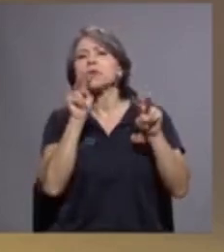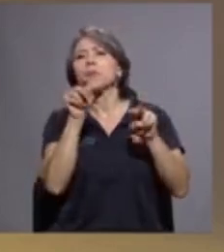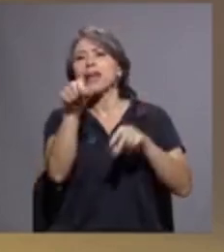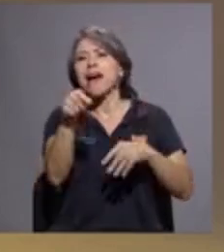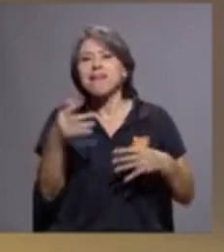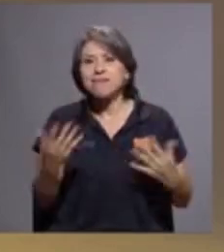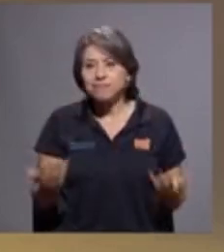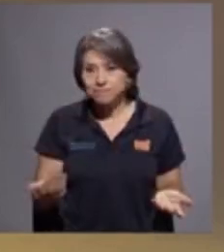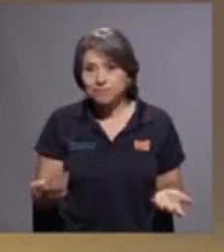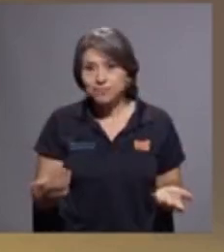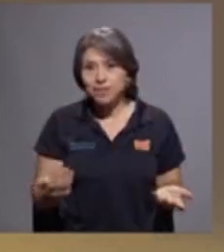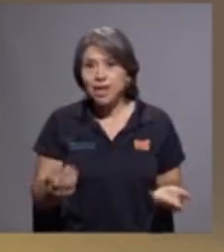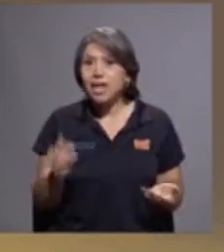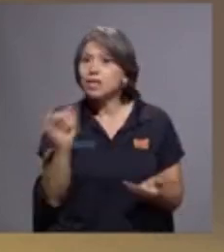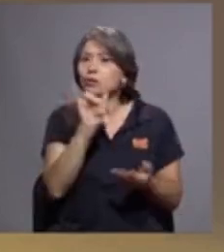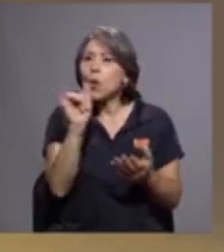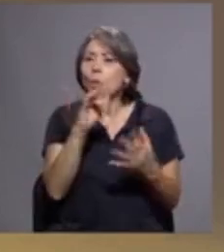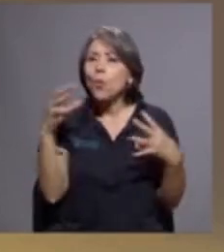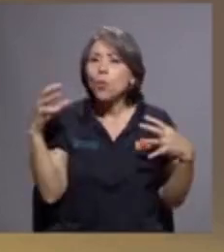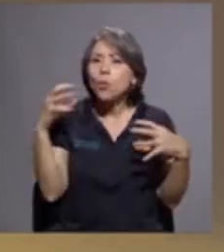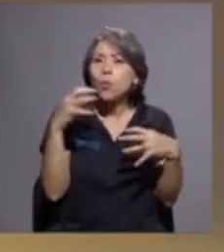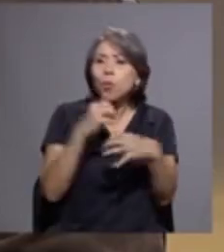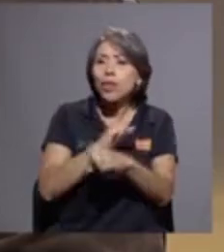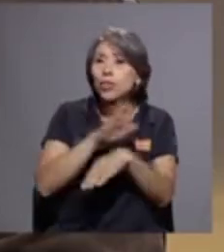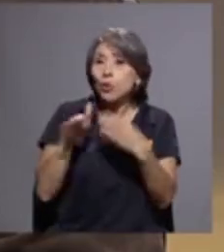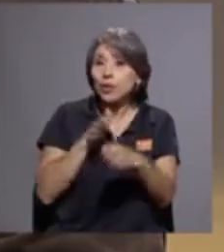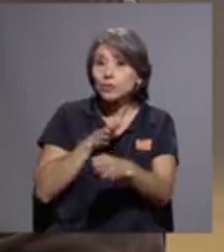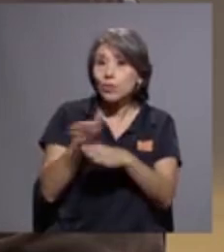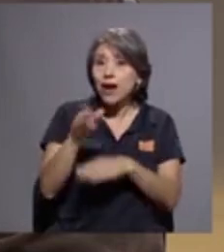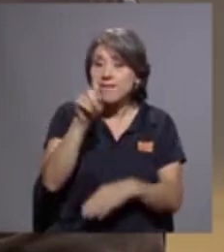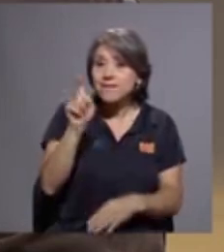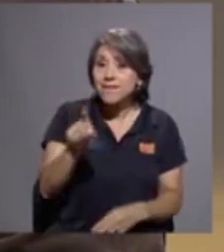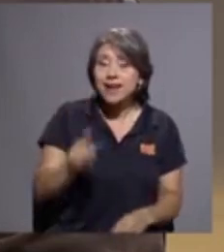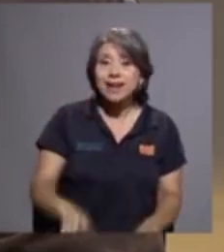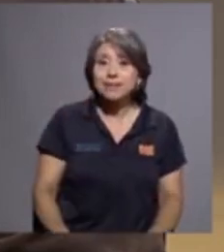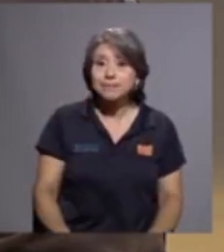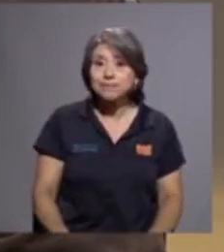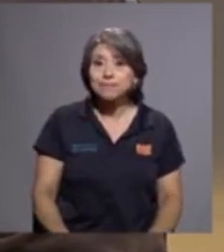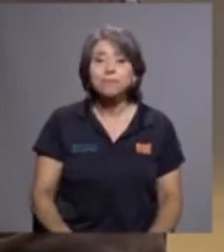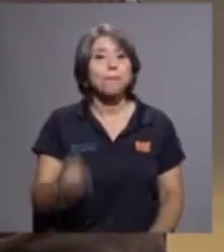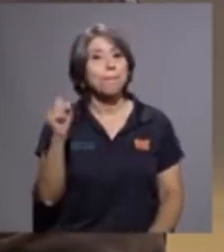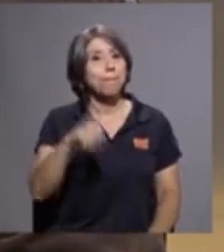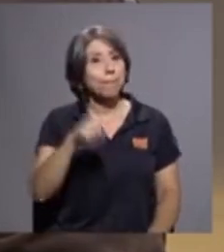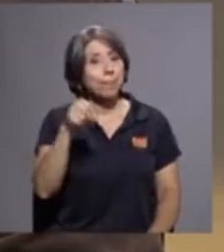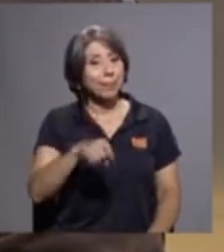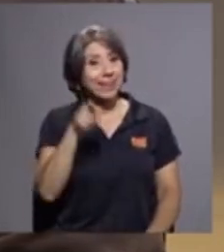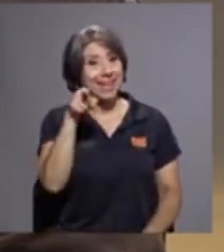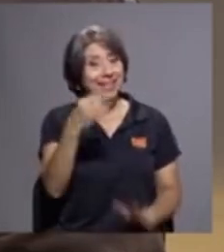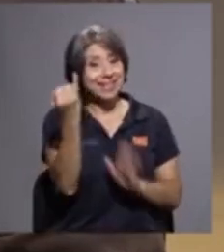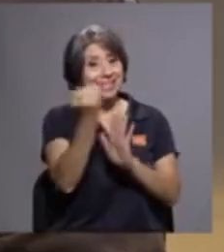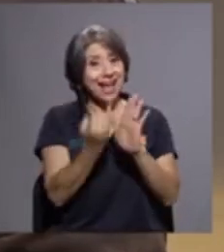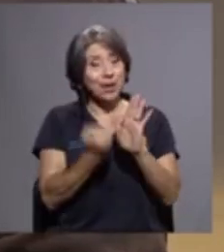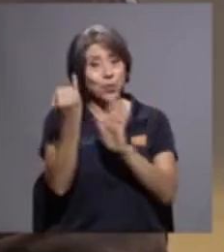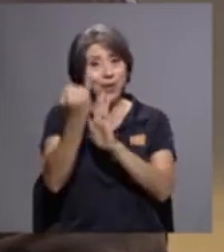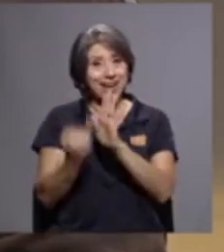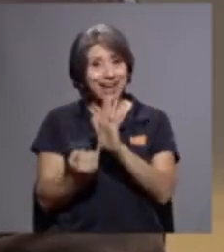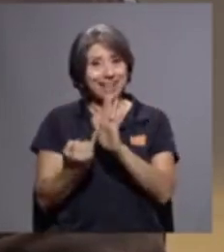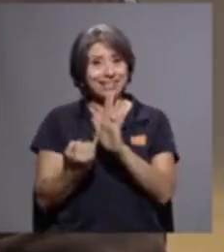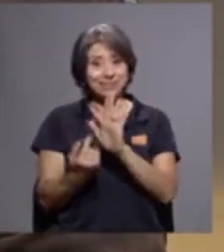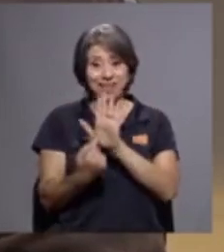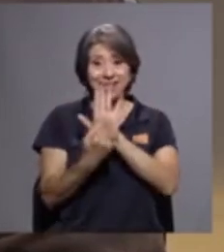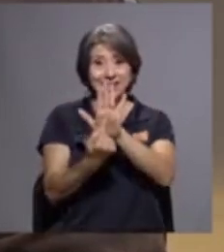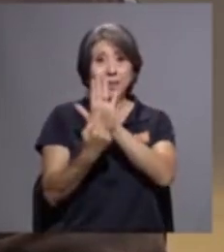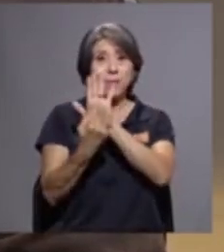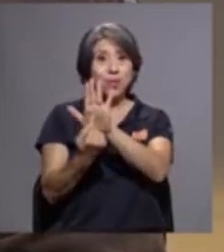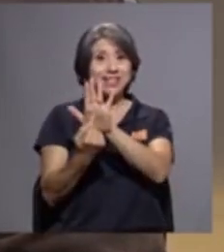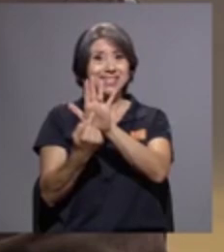¿Es un repaso por toda su carrera? Sí, estas acuarelas, esta muestra está